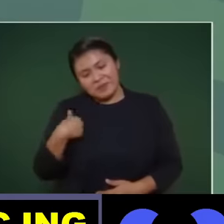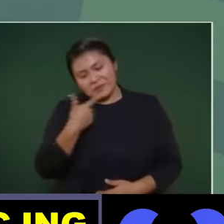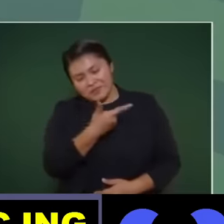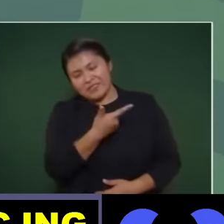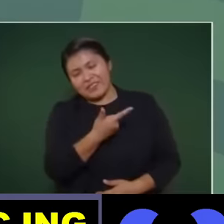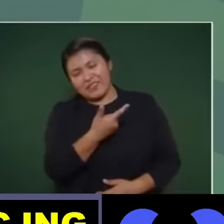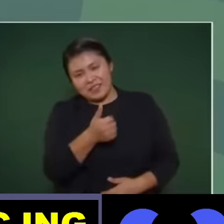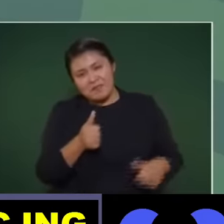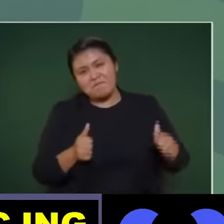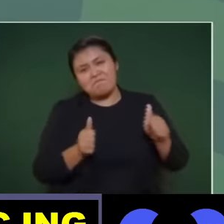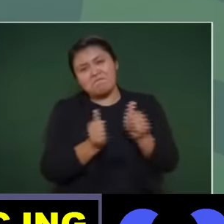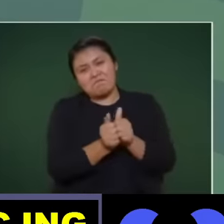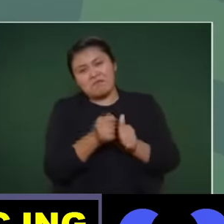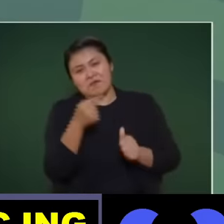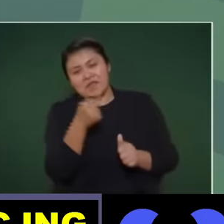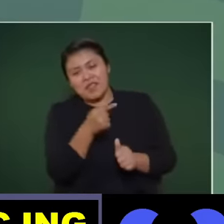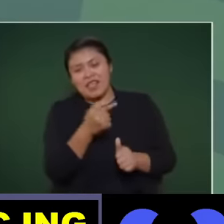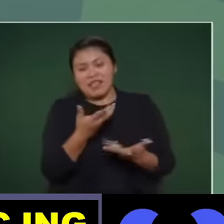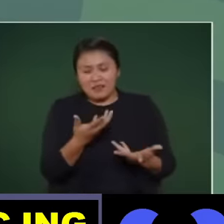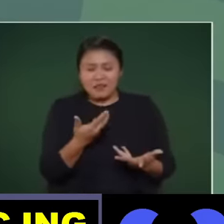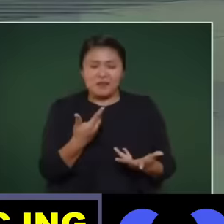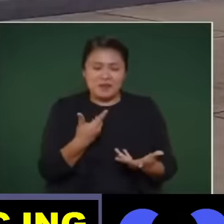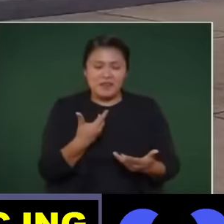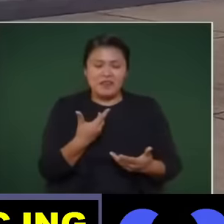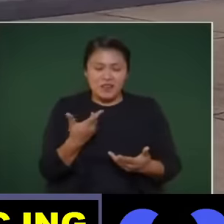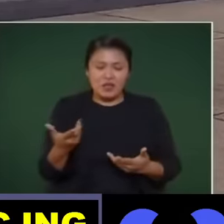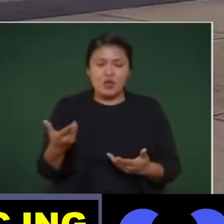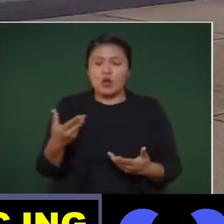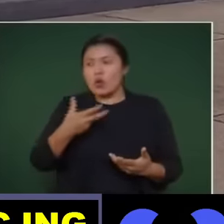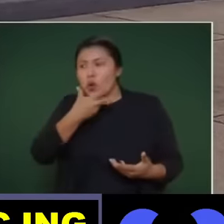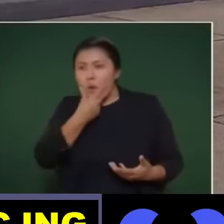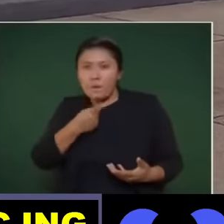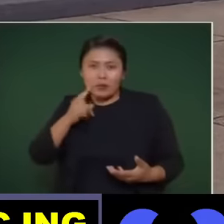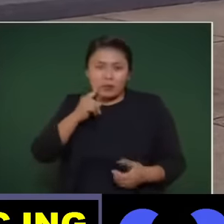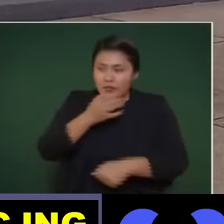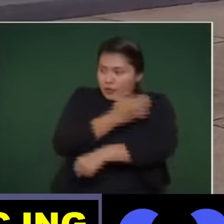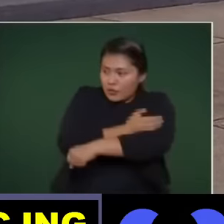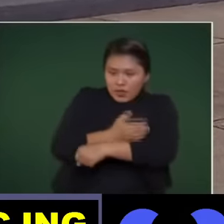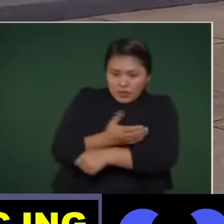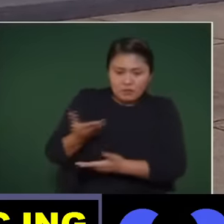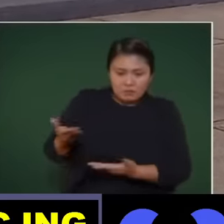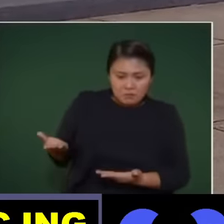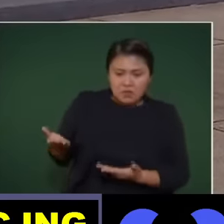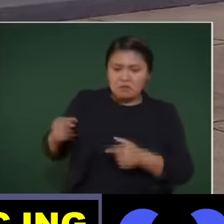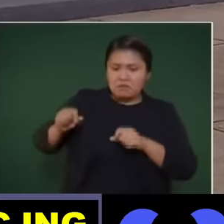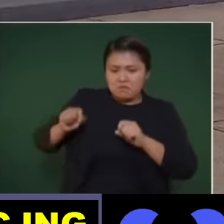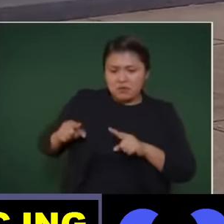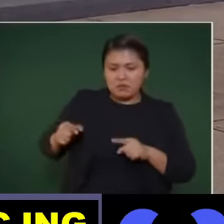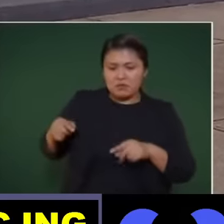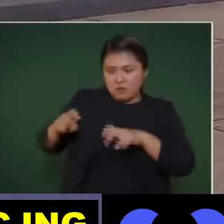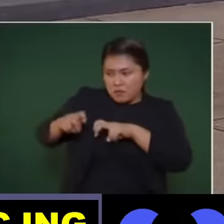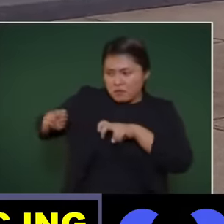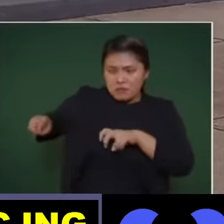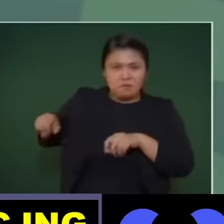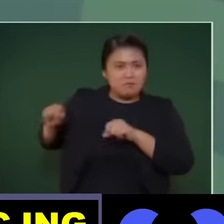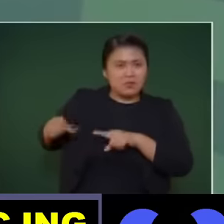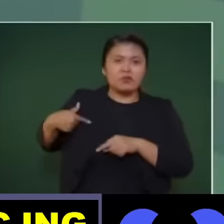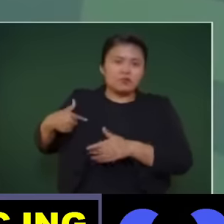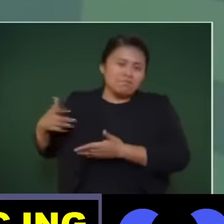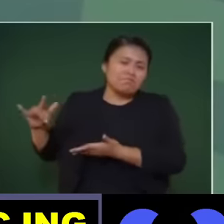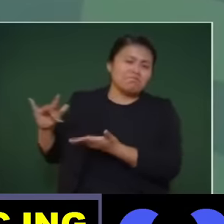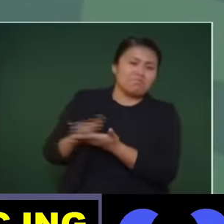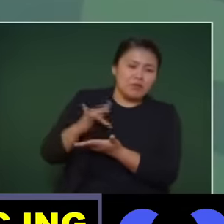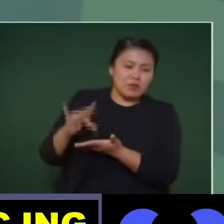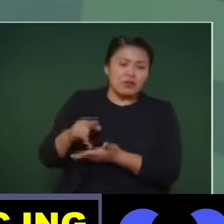de compañeras, compañeros del gabinete como